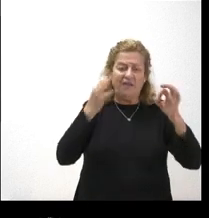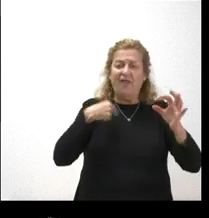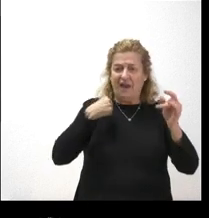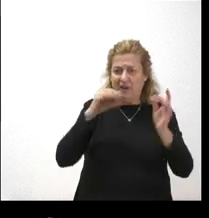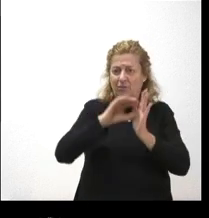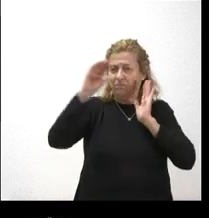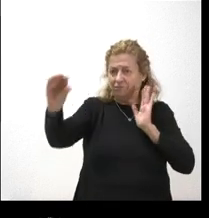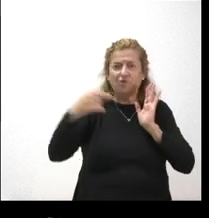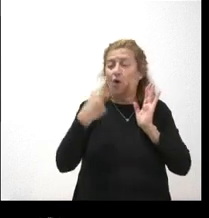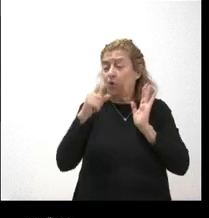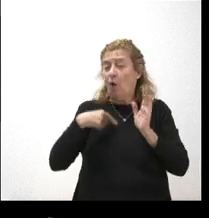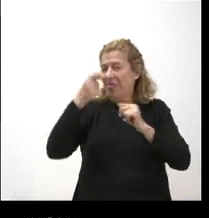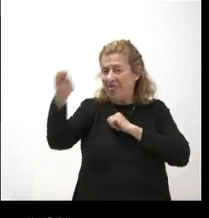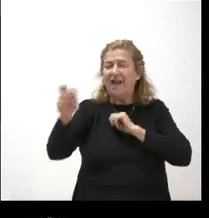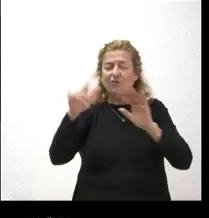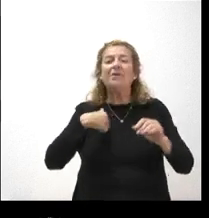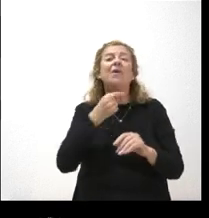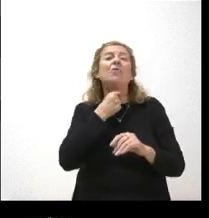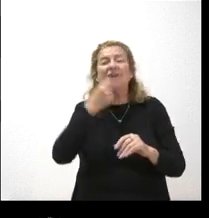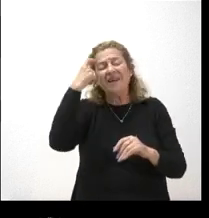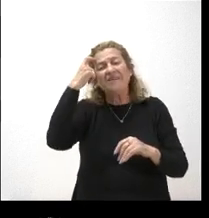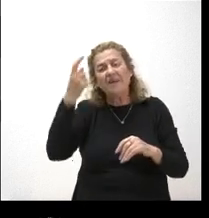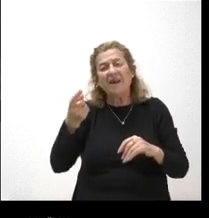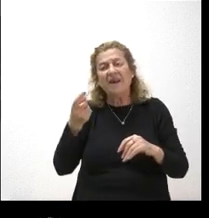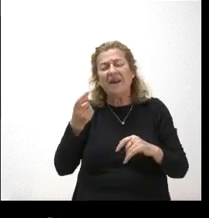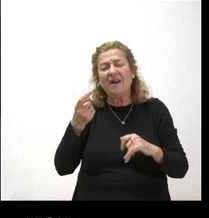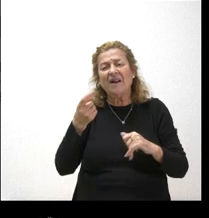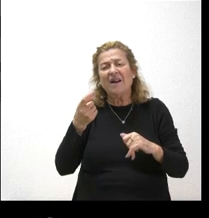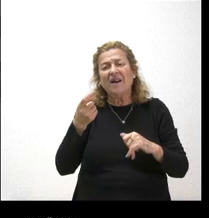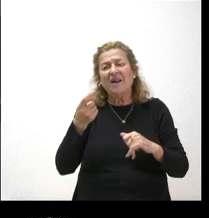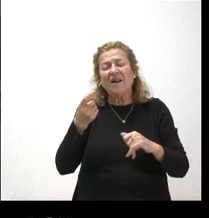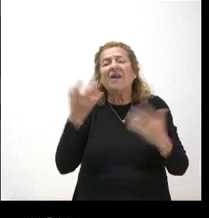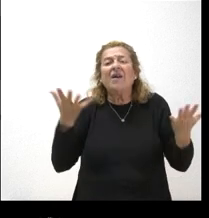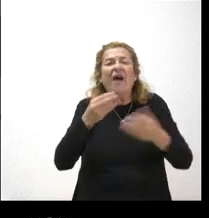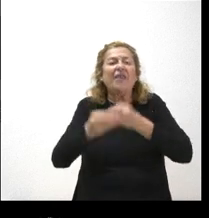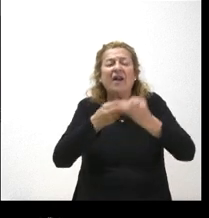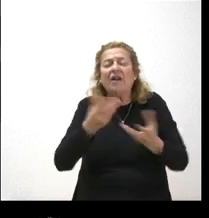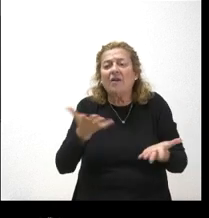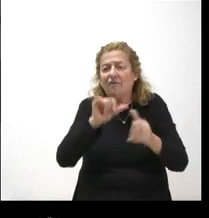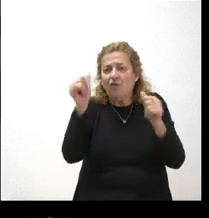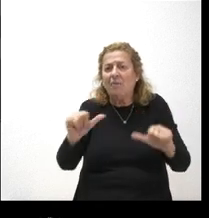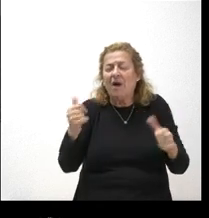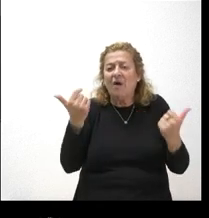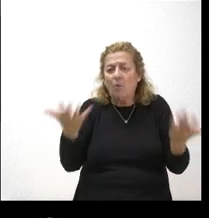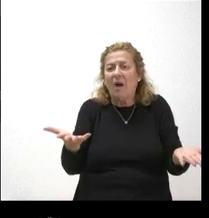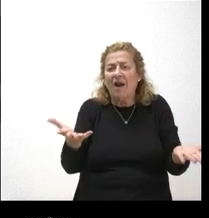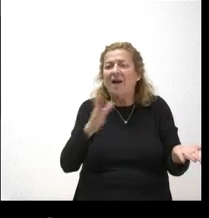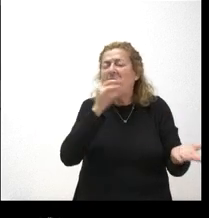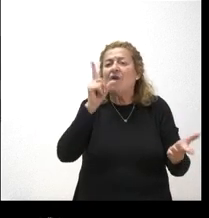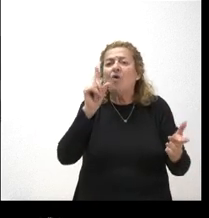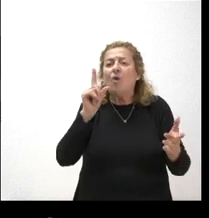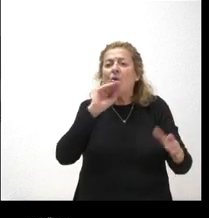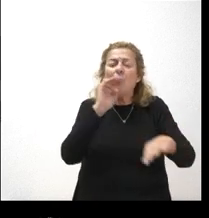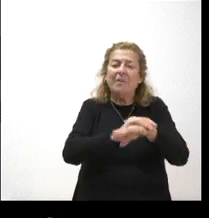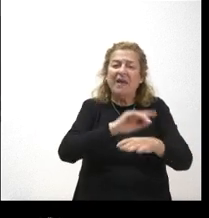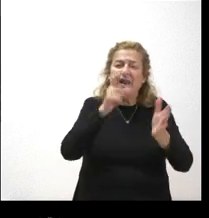ustedes no les están dando y entonces me gustaría saber cómo lo van a cómo lo van a hacer para para no incumplir su ley si